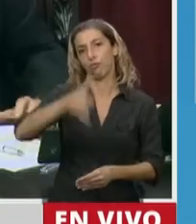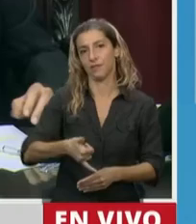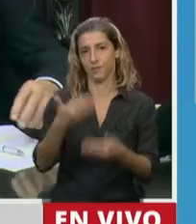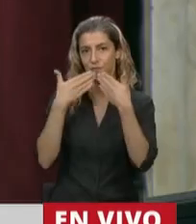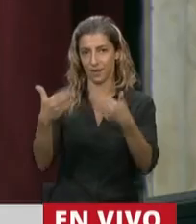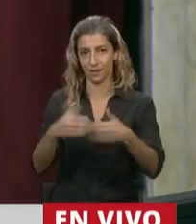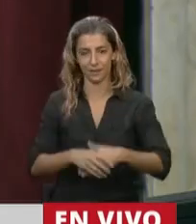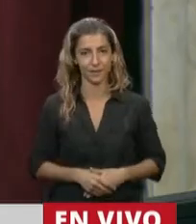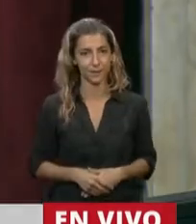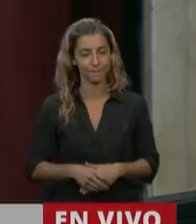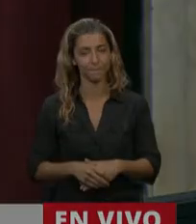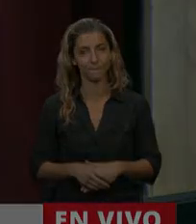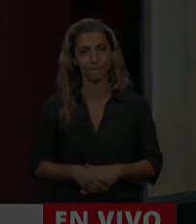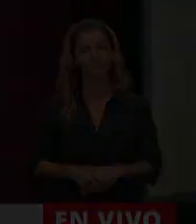diputado Gutiérrez.